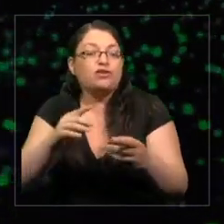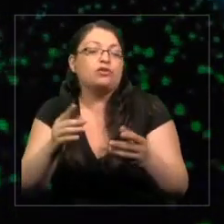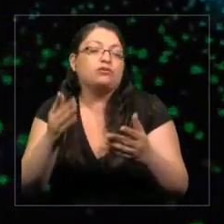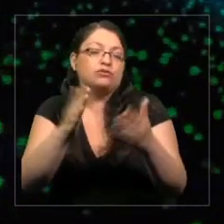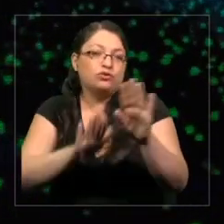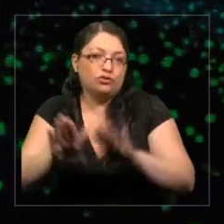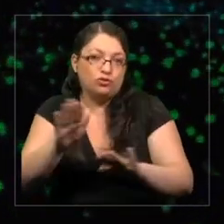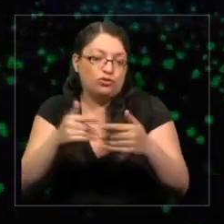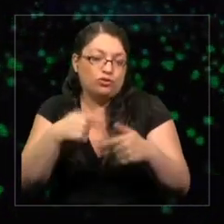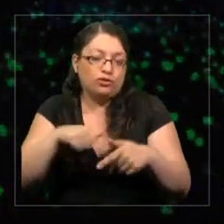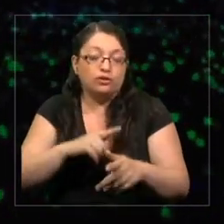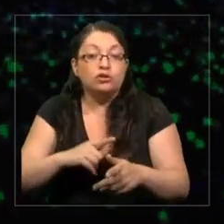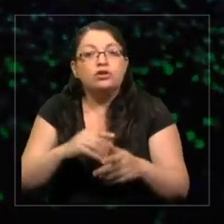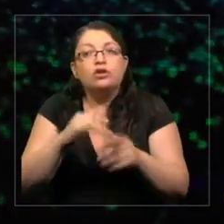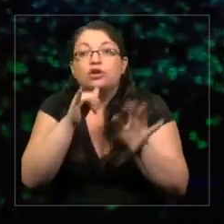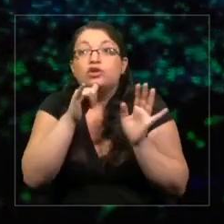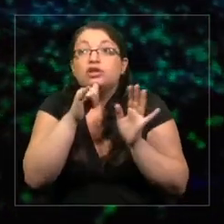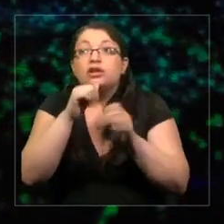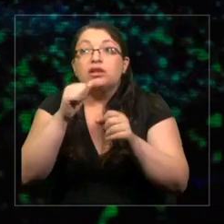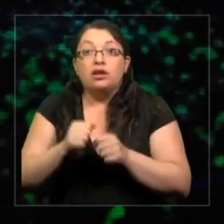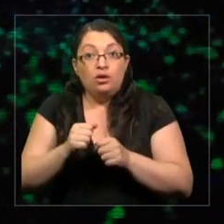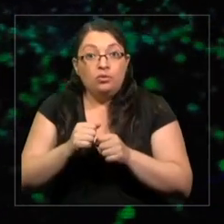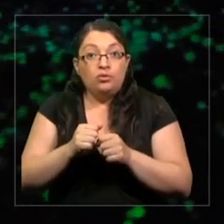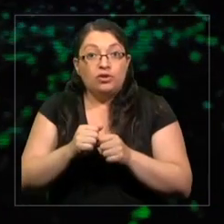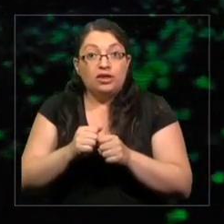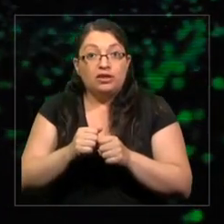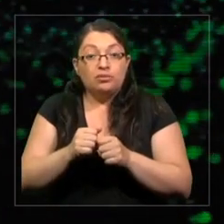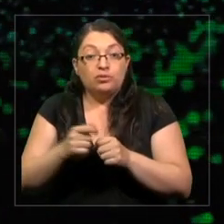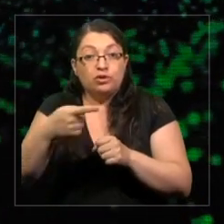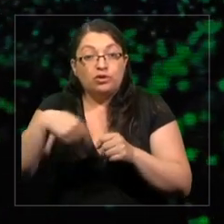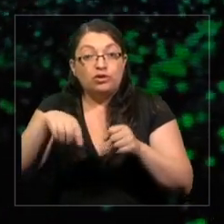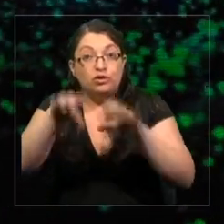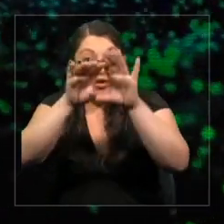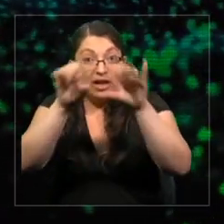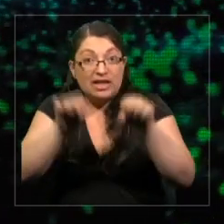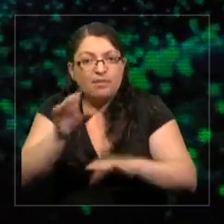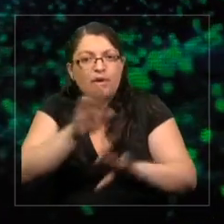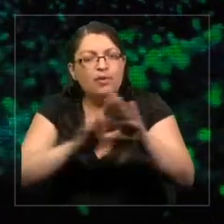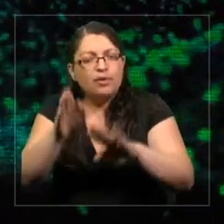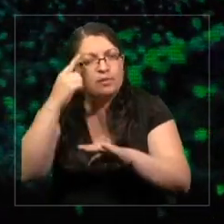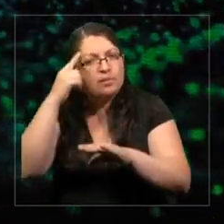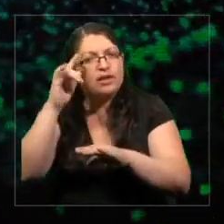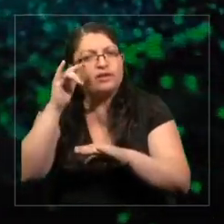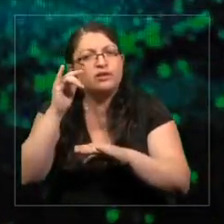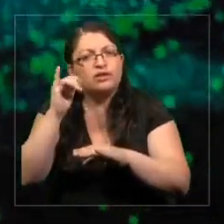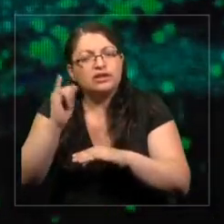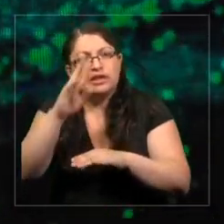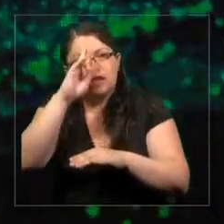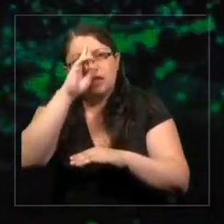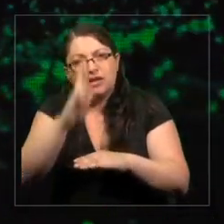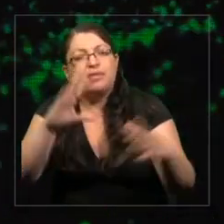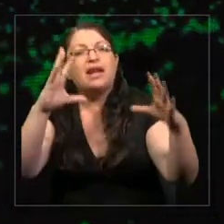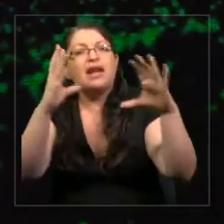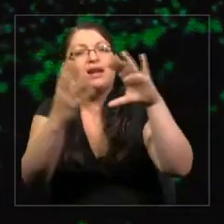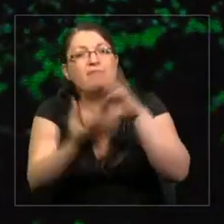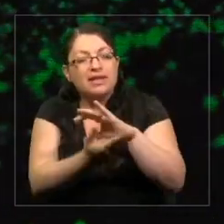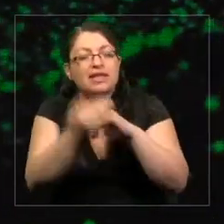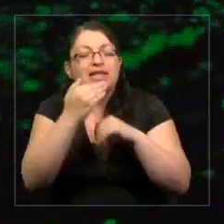No sé si podemos proteger el sistema, pero respetar el planeta y tratar de sobrevivir en él.